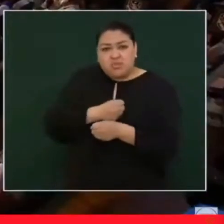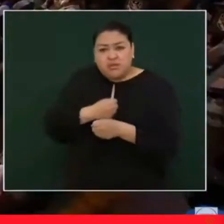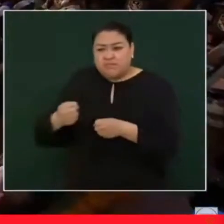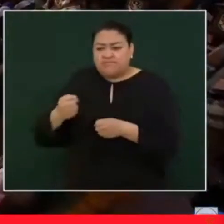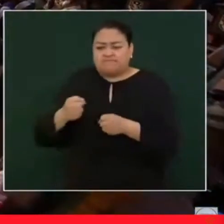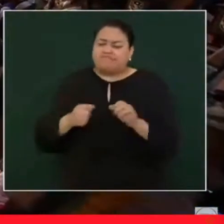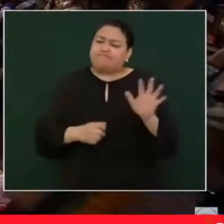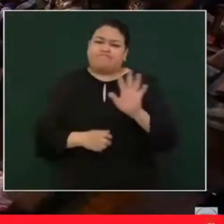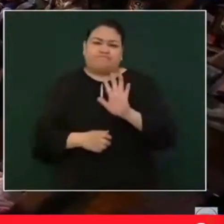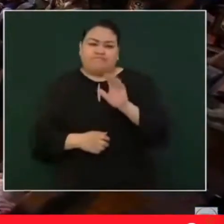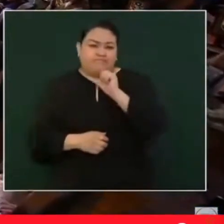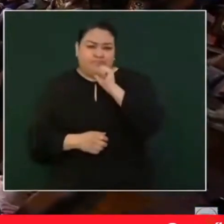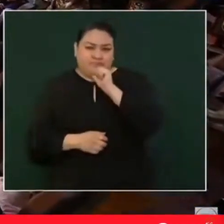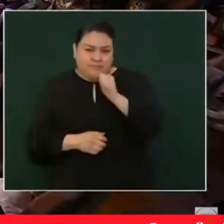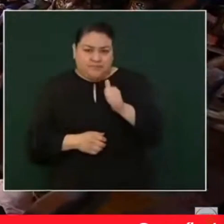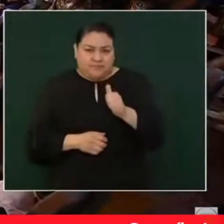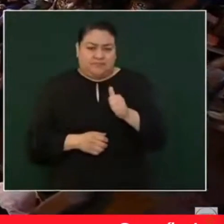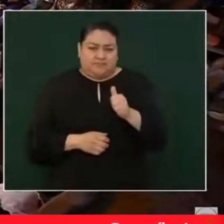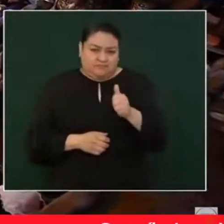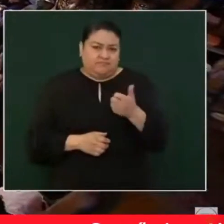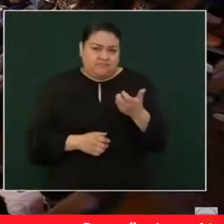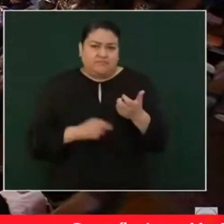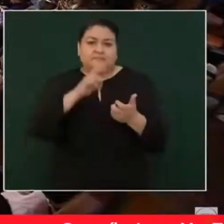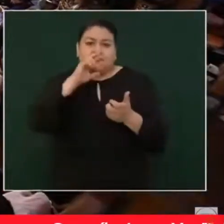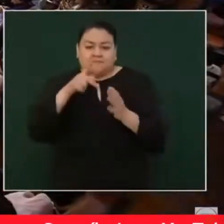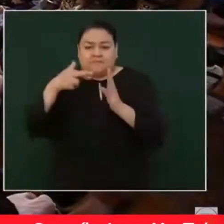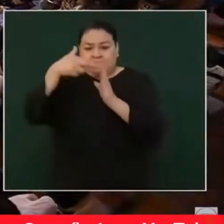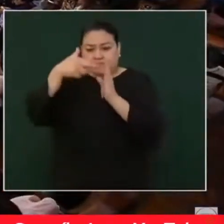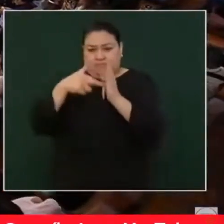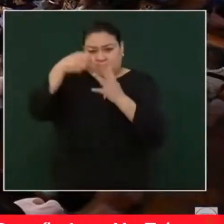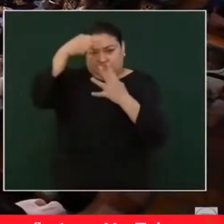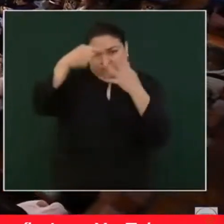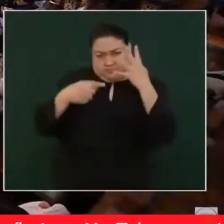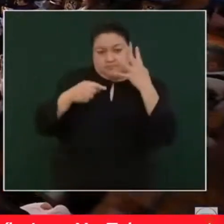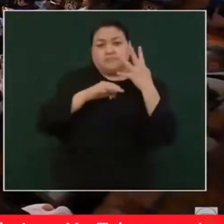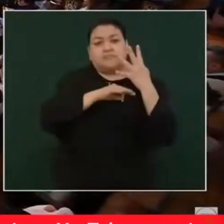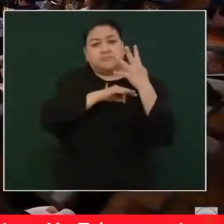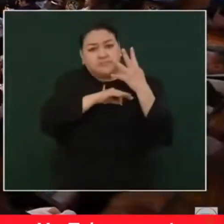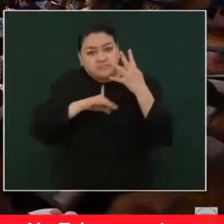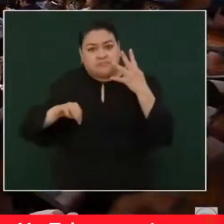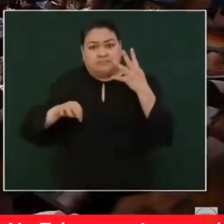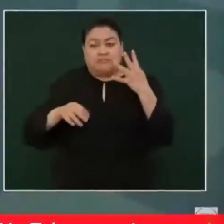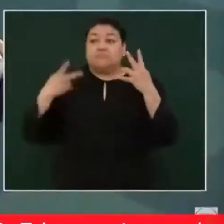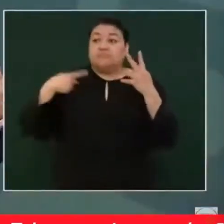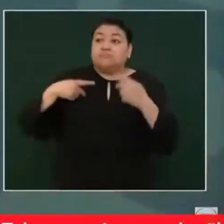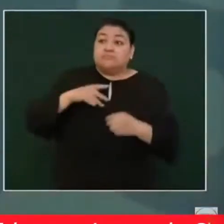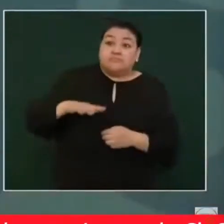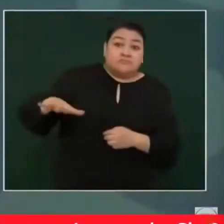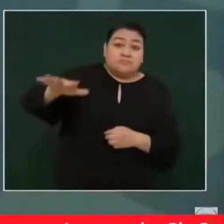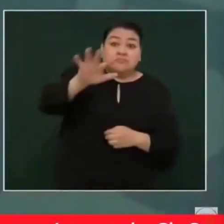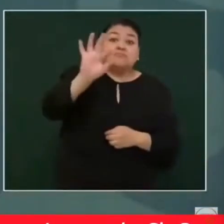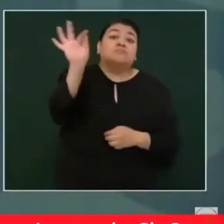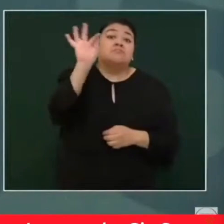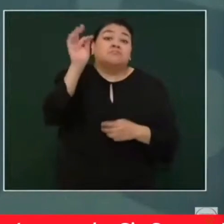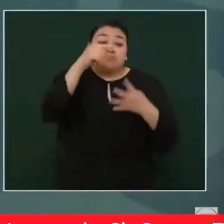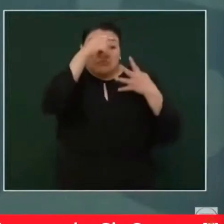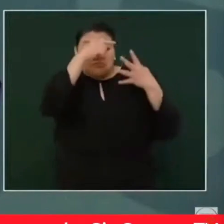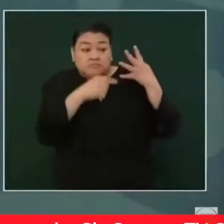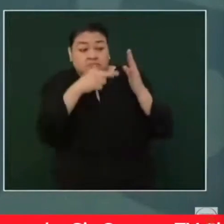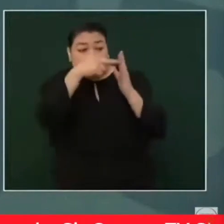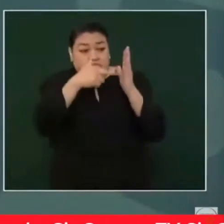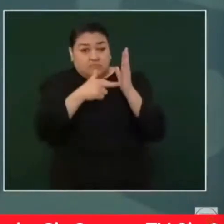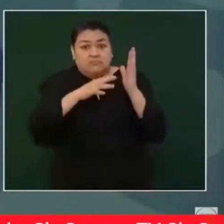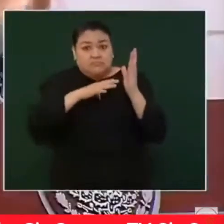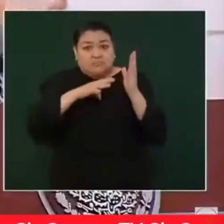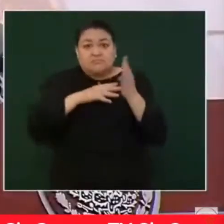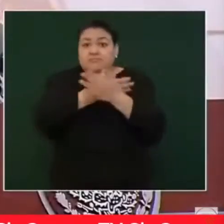pues estos mecanismos, repito, se desconocen. Y lo que queremos es